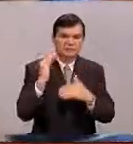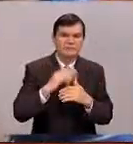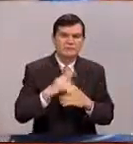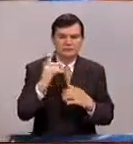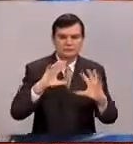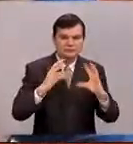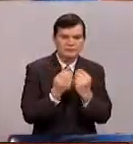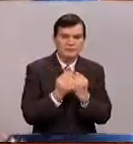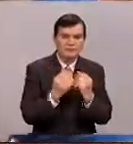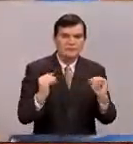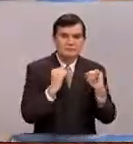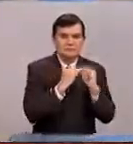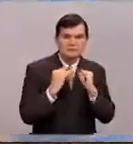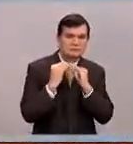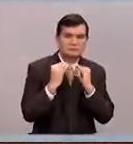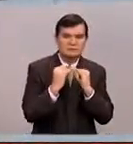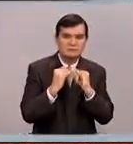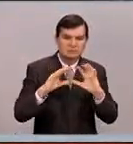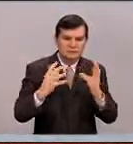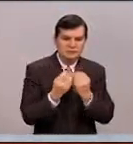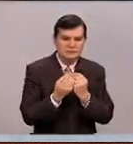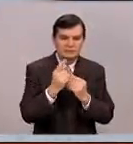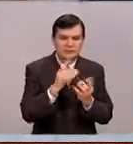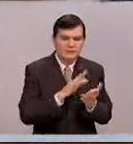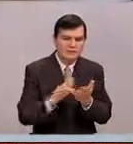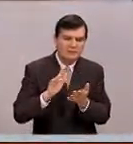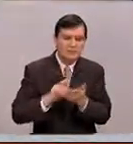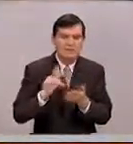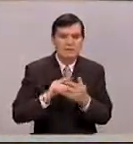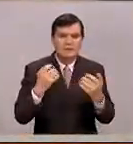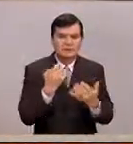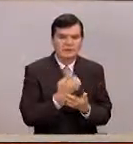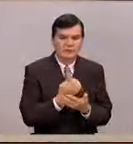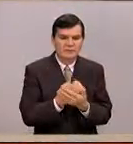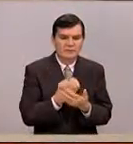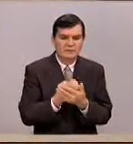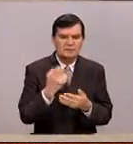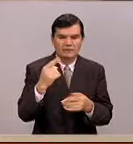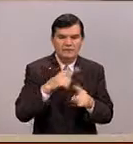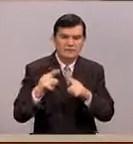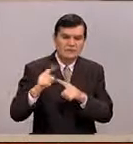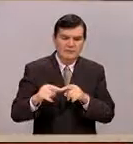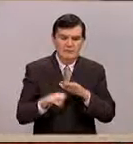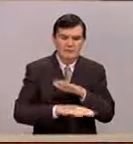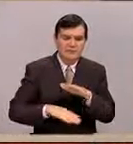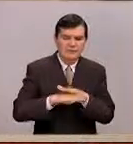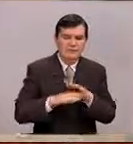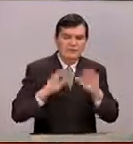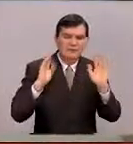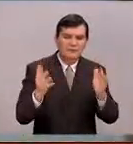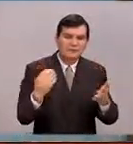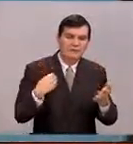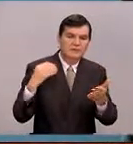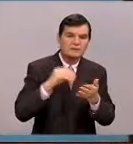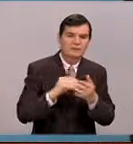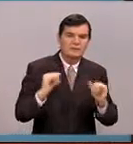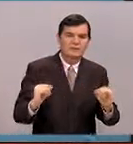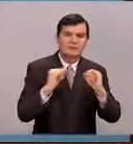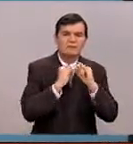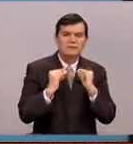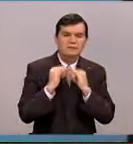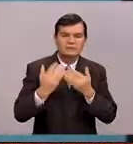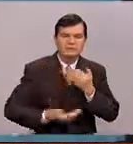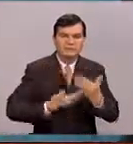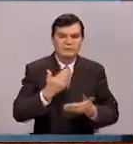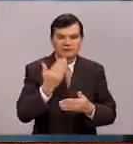una suma de instituciones, es una suma de apoyos económicos, de las infraestructuras que ponen las instituciones al